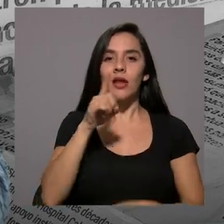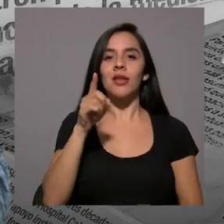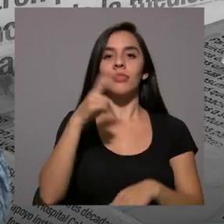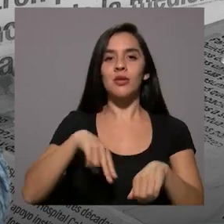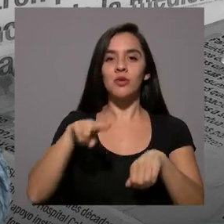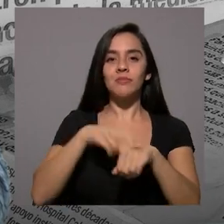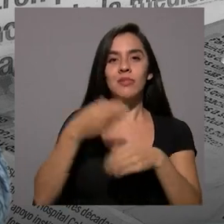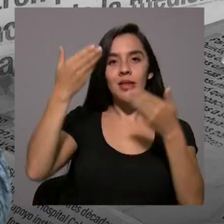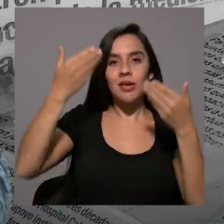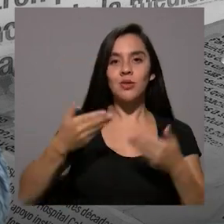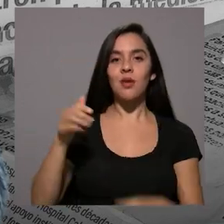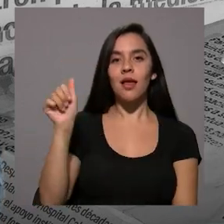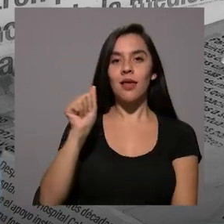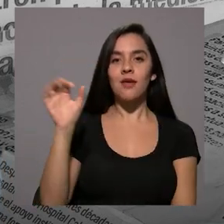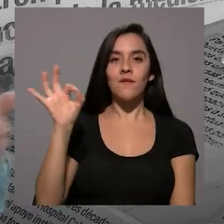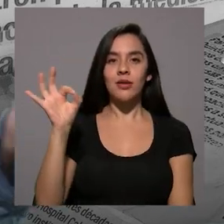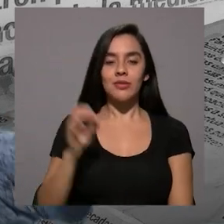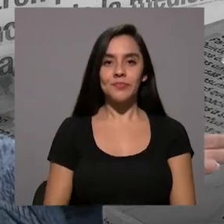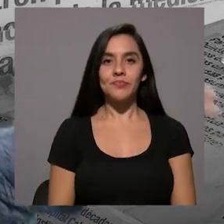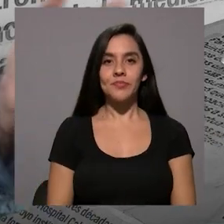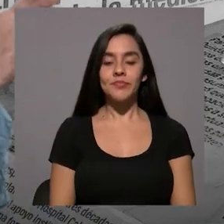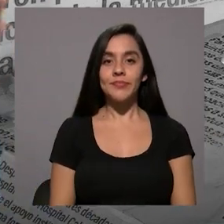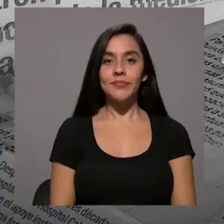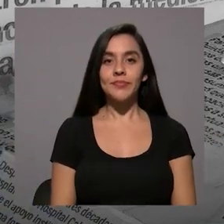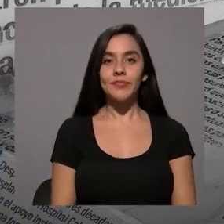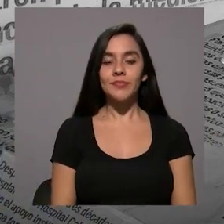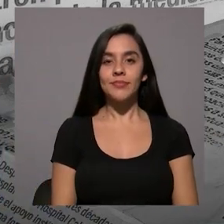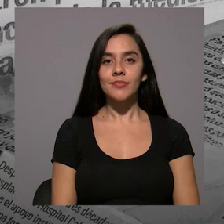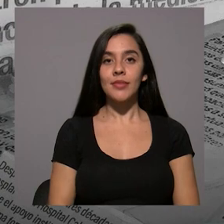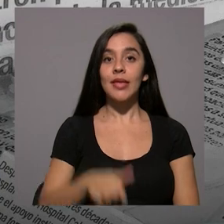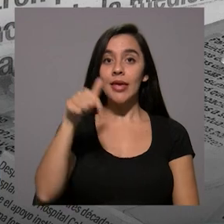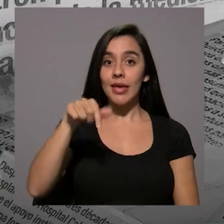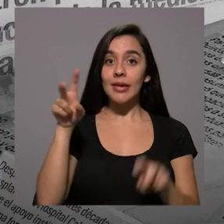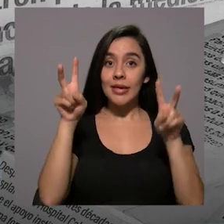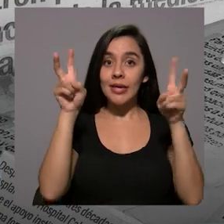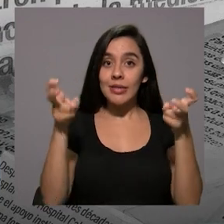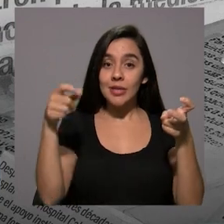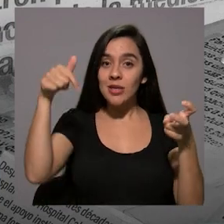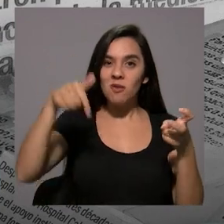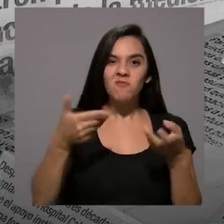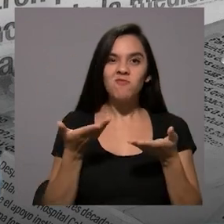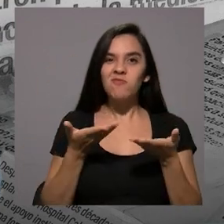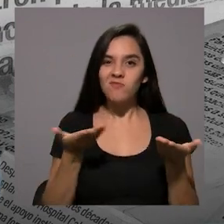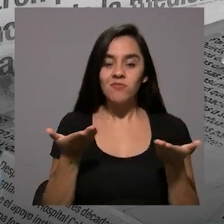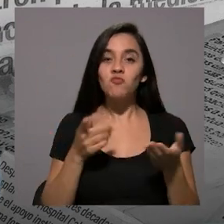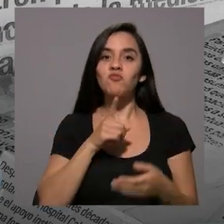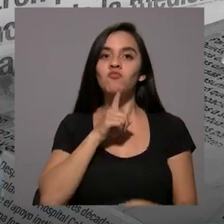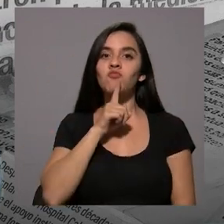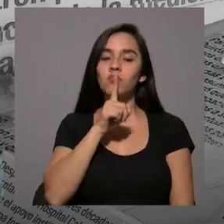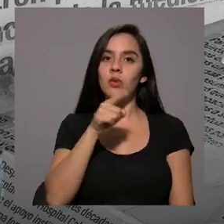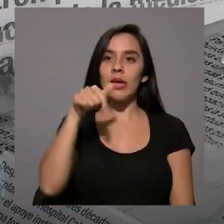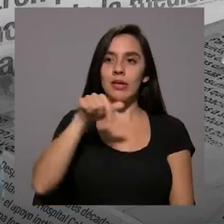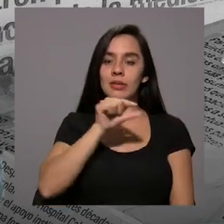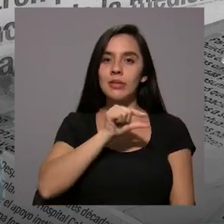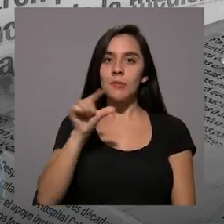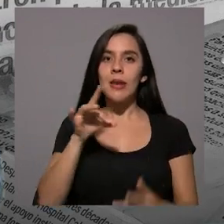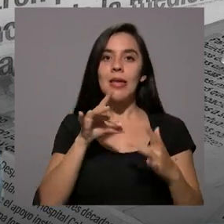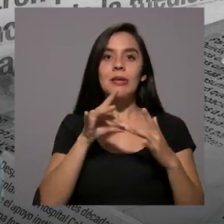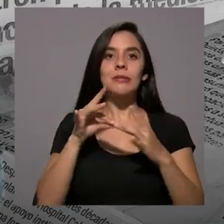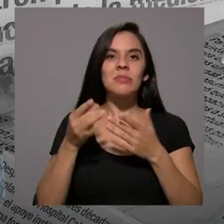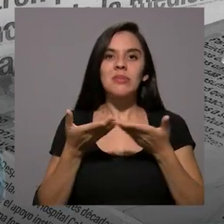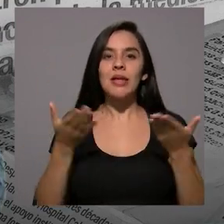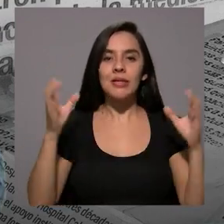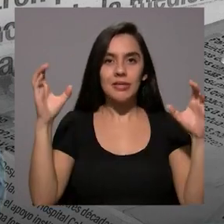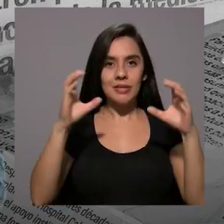saluda Alejandra Fernández. En este tema que nos convoca, realmente estamos en una semana especial